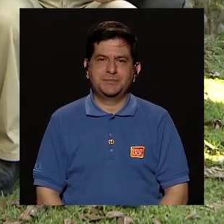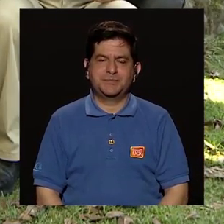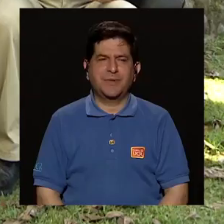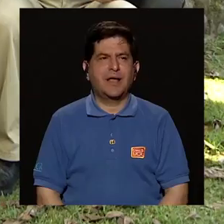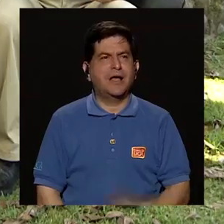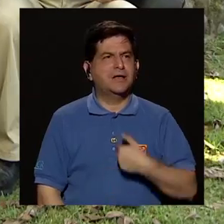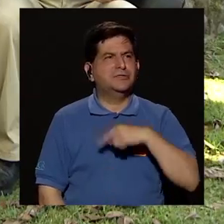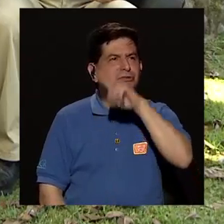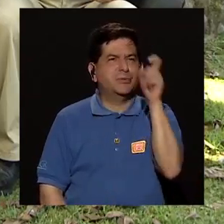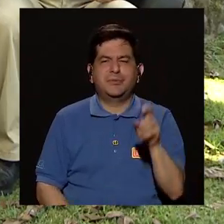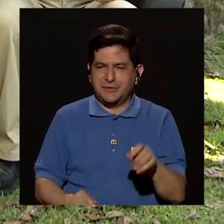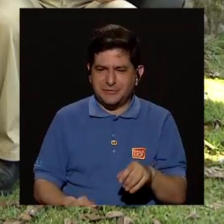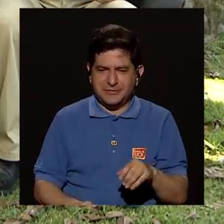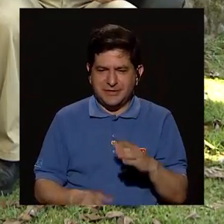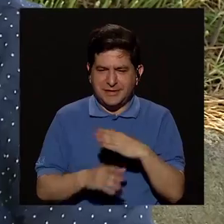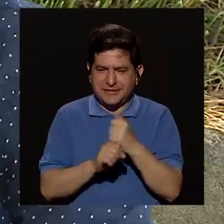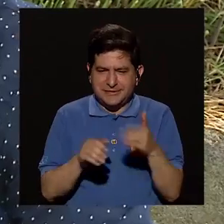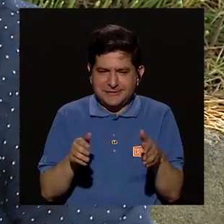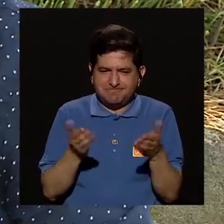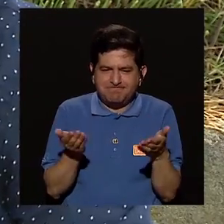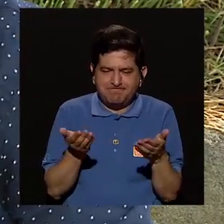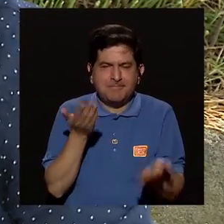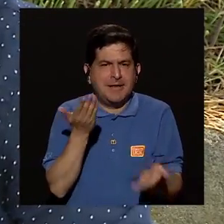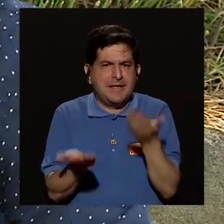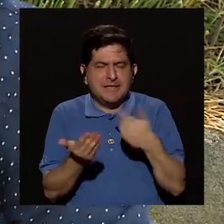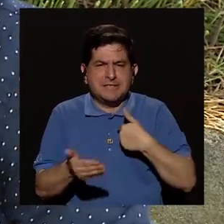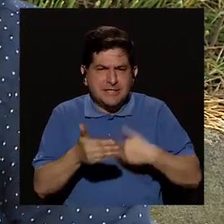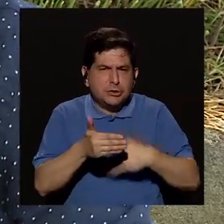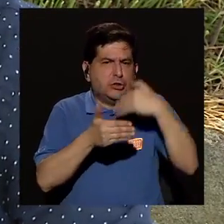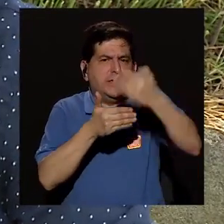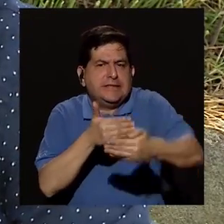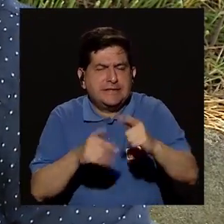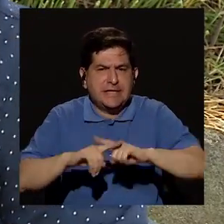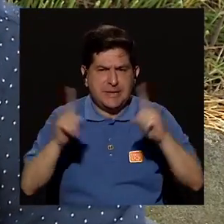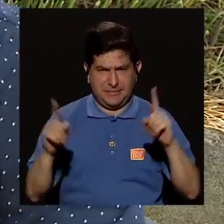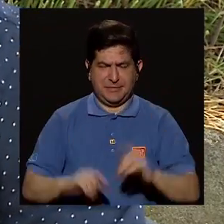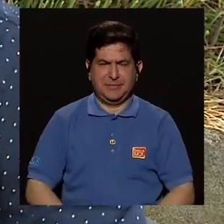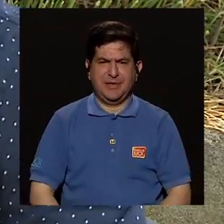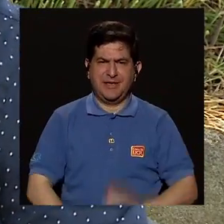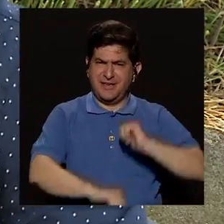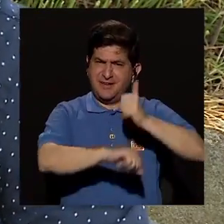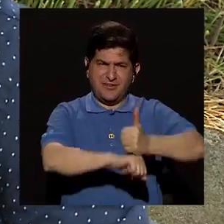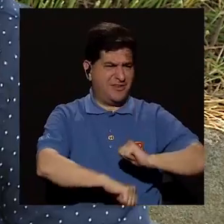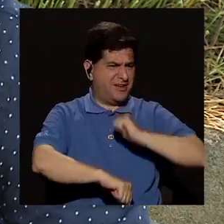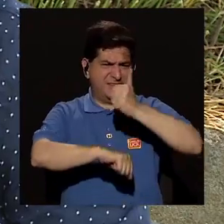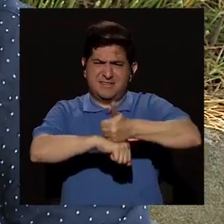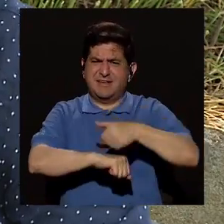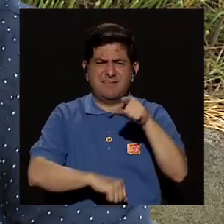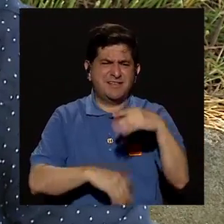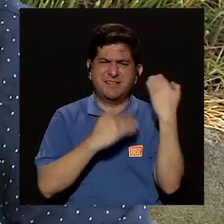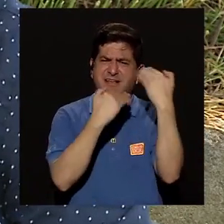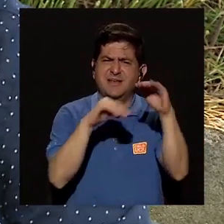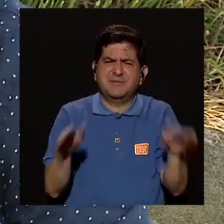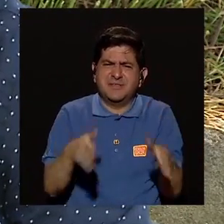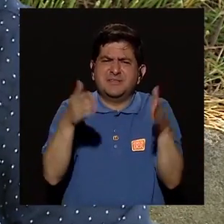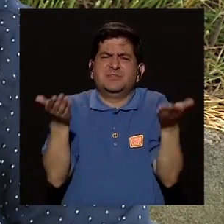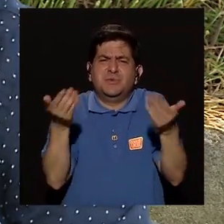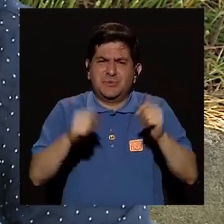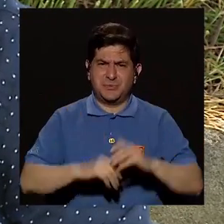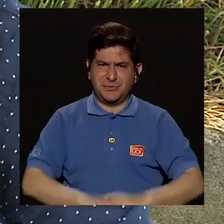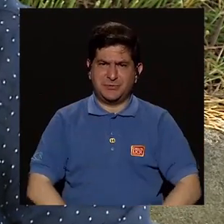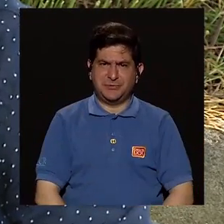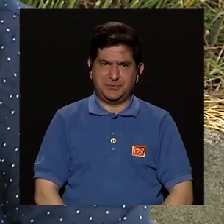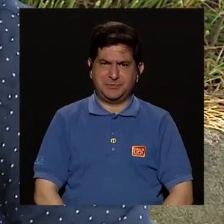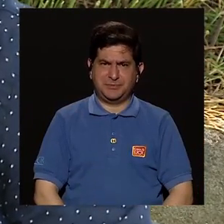A ver, ¿cómo le formulo la pregunta? Tal vez me estoy adelantando, pero ¿cómo se establecen? ¿Cómo se definen esos límites realmente?